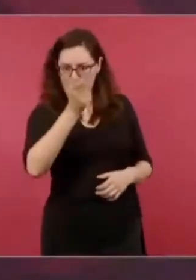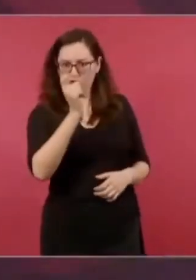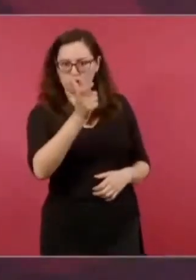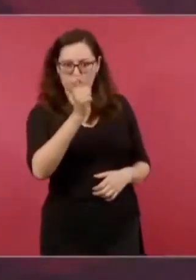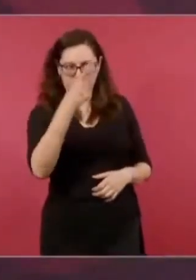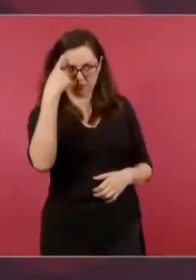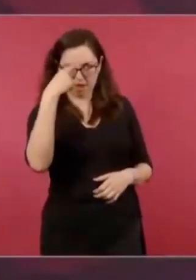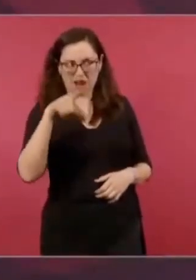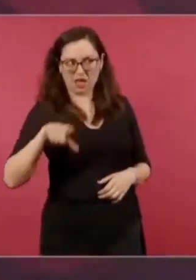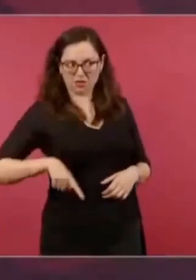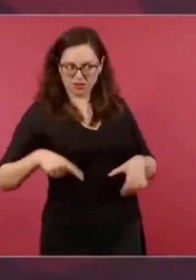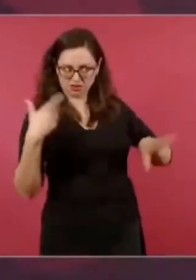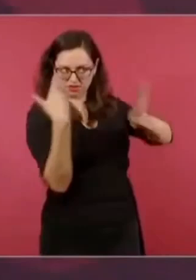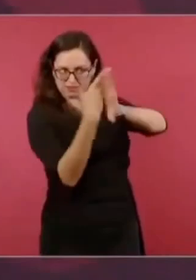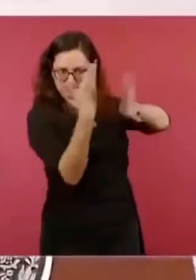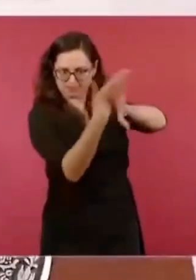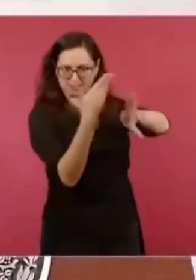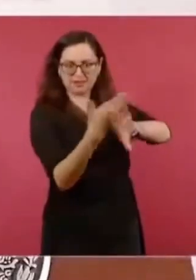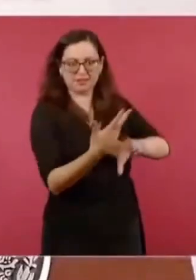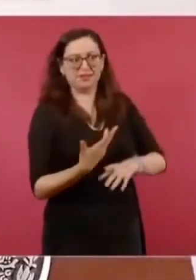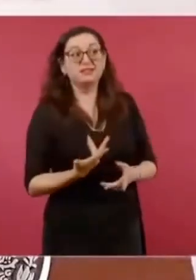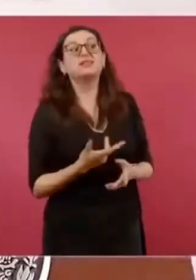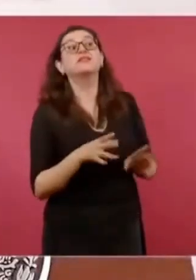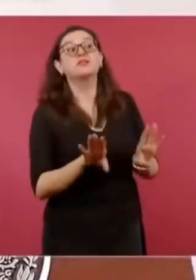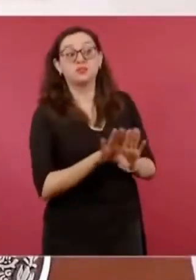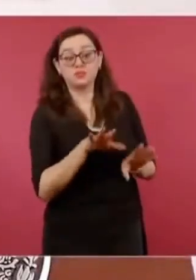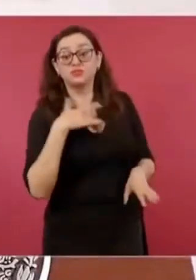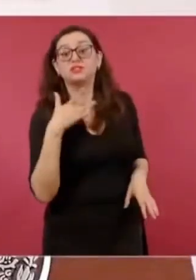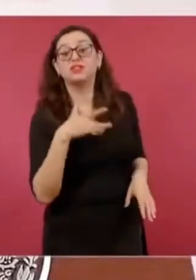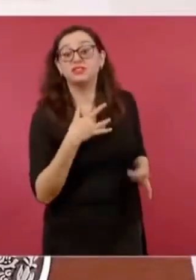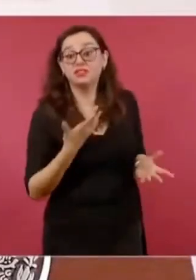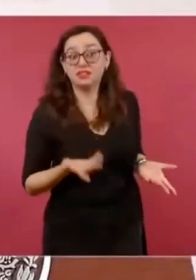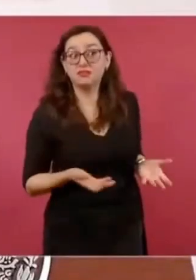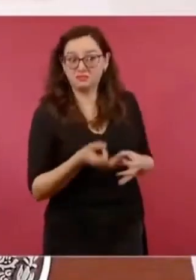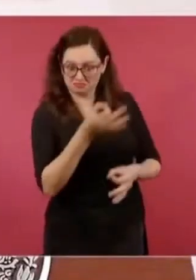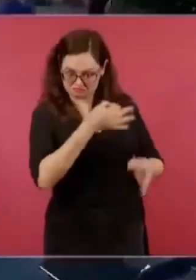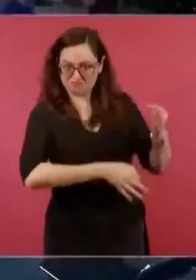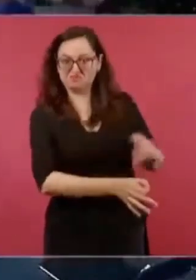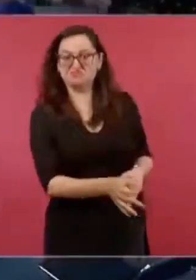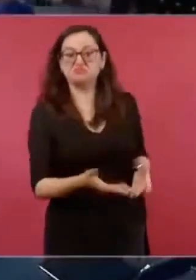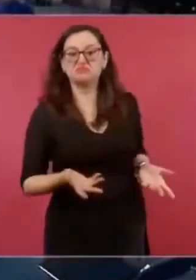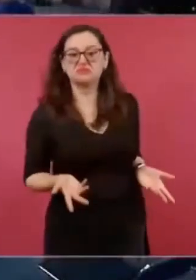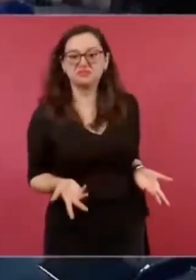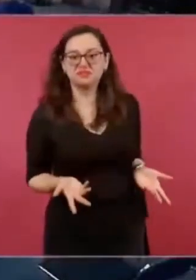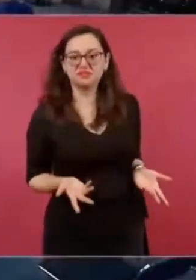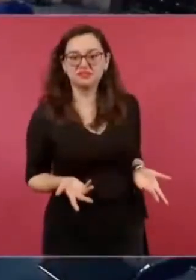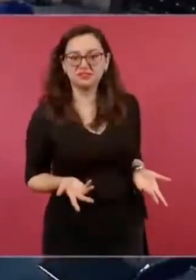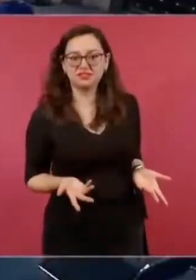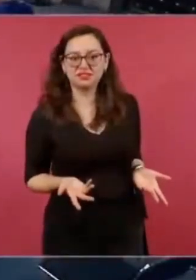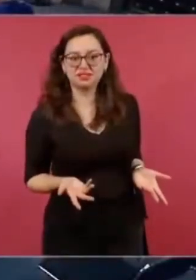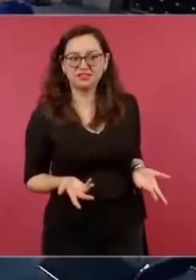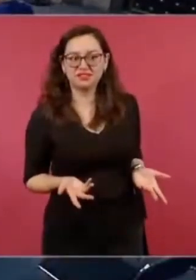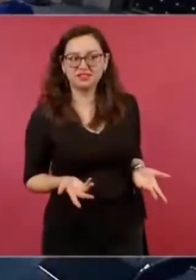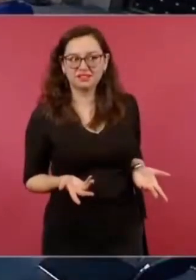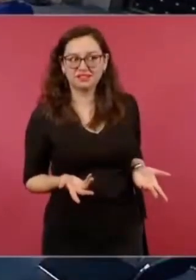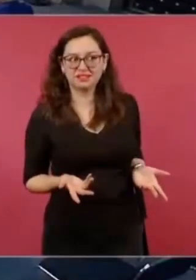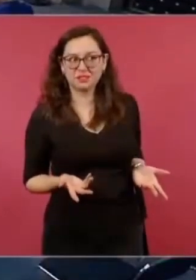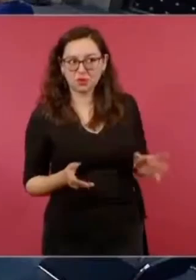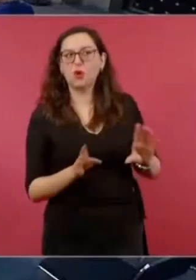a una asociación para que esté denunciando